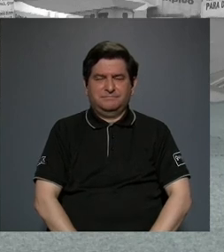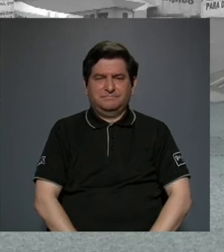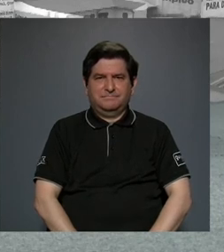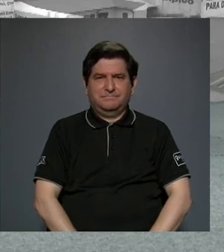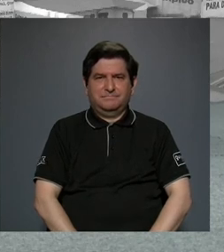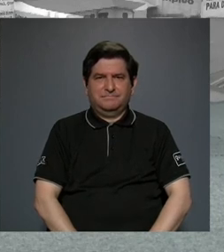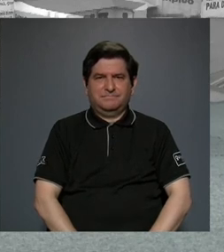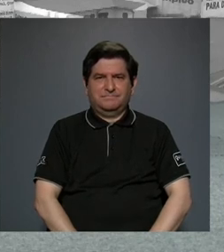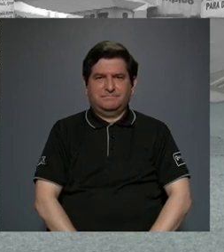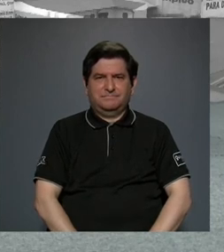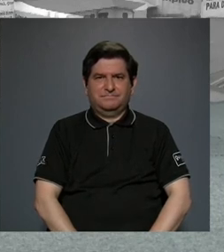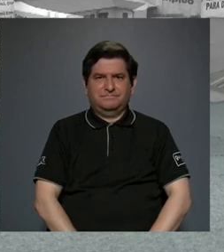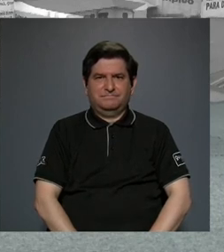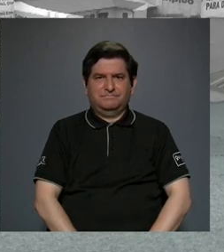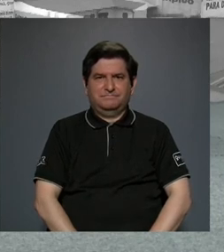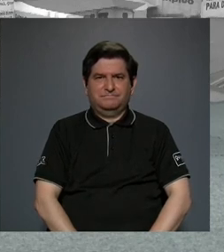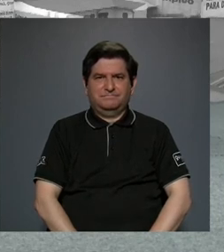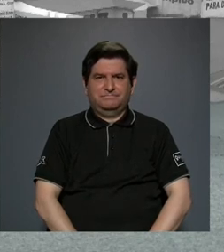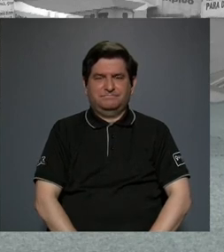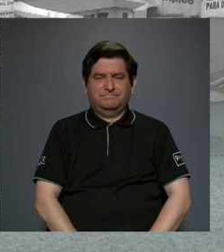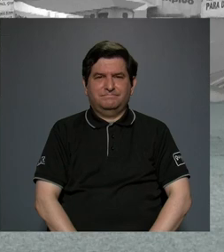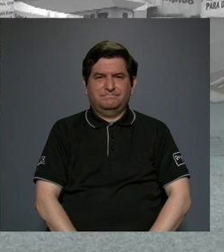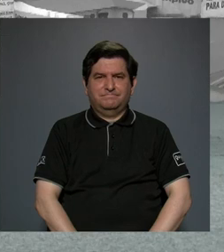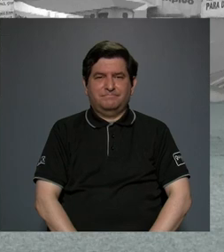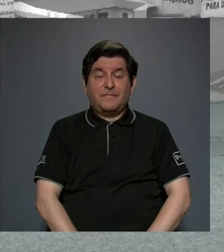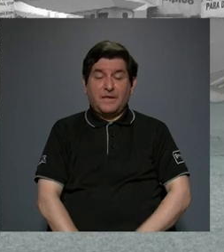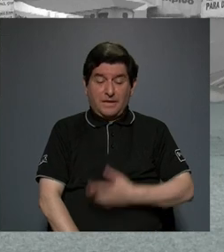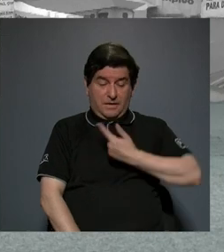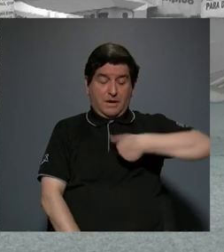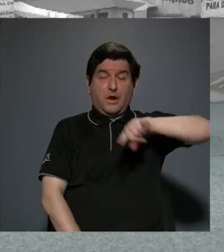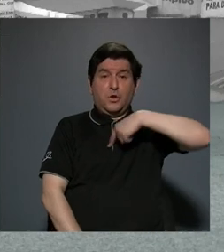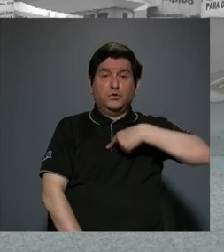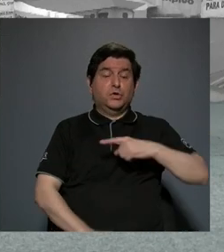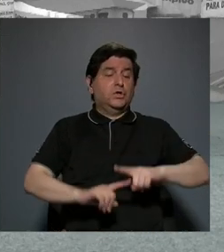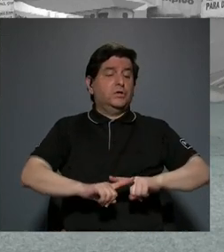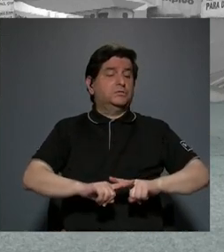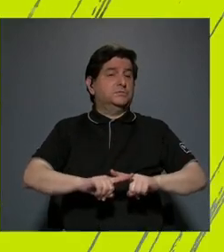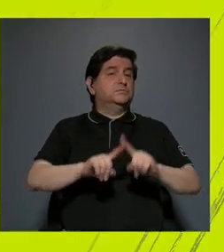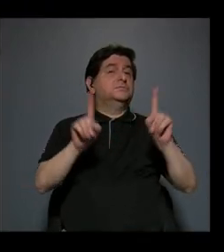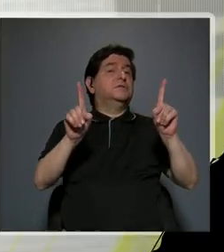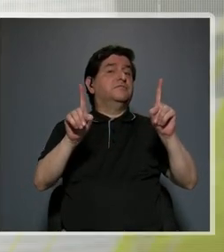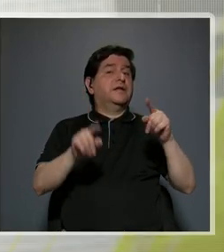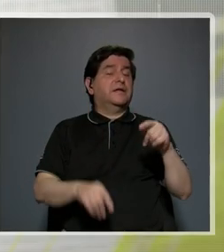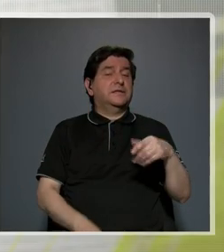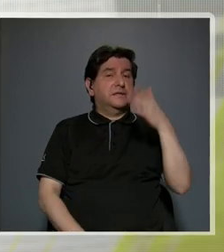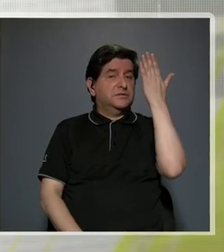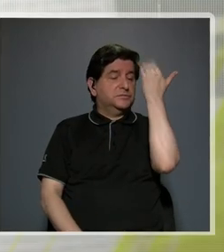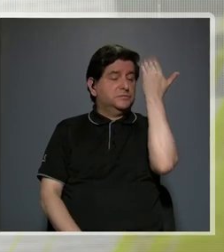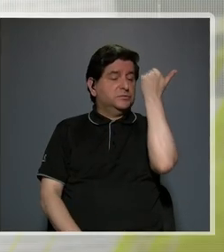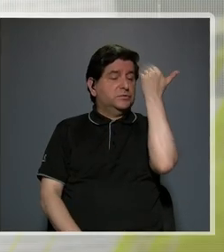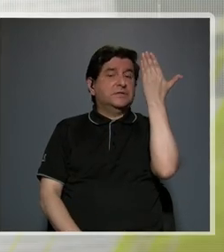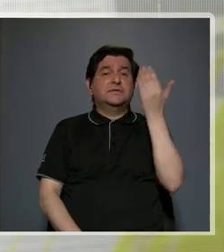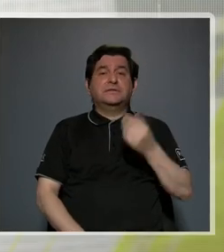lo que nos hace diferentes es justamente